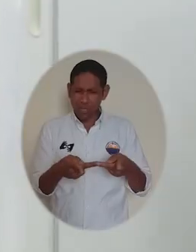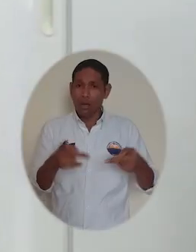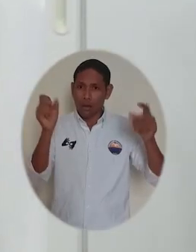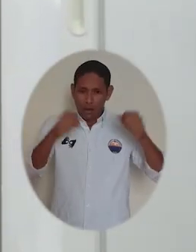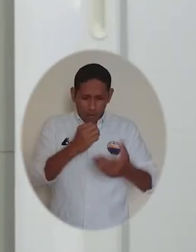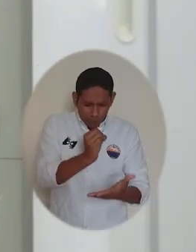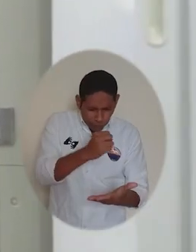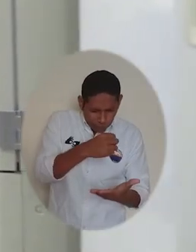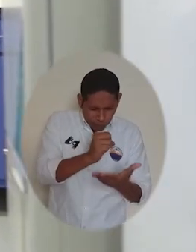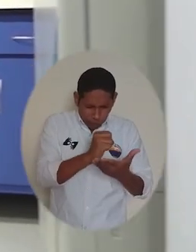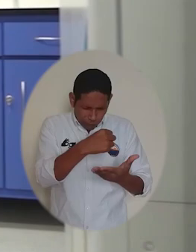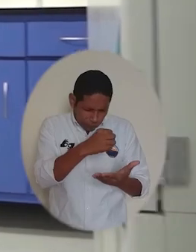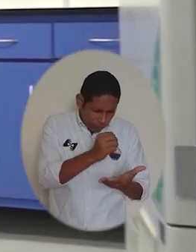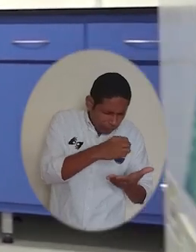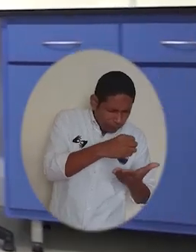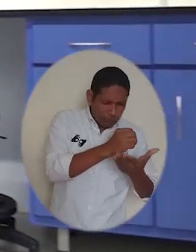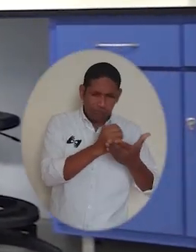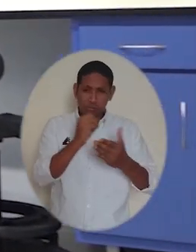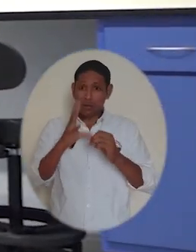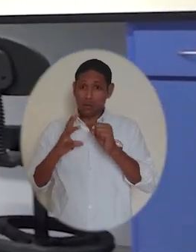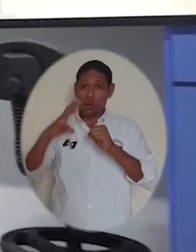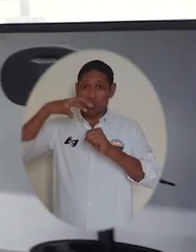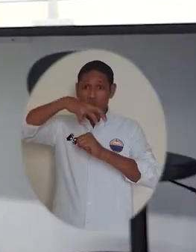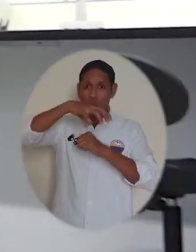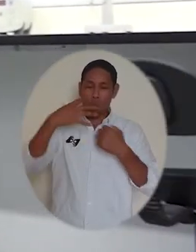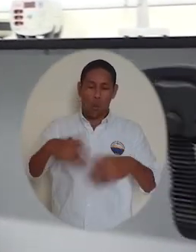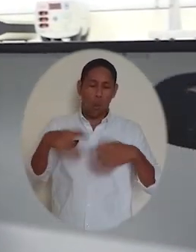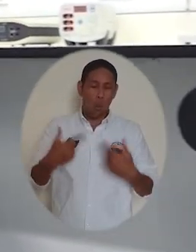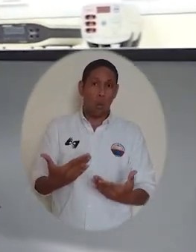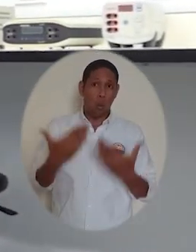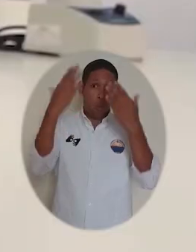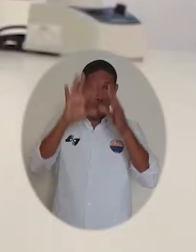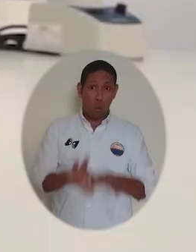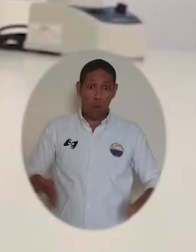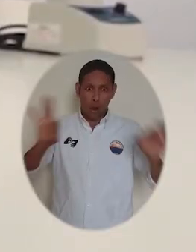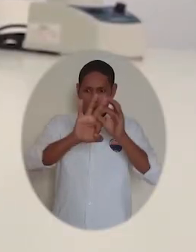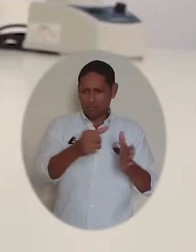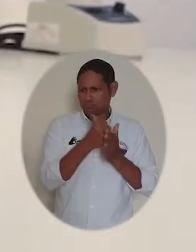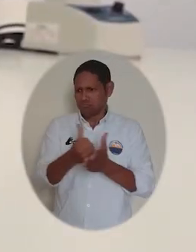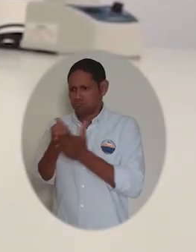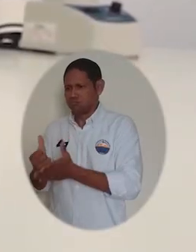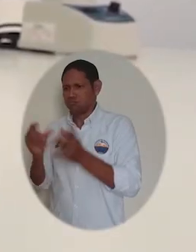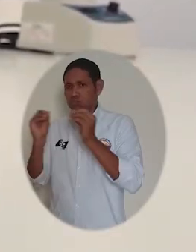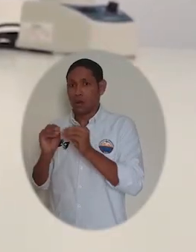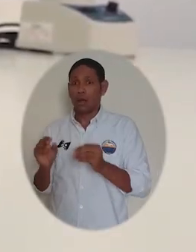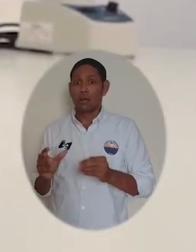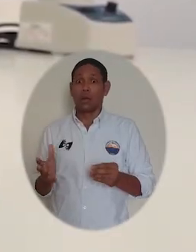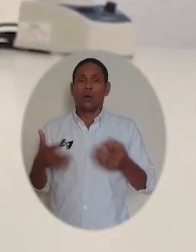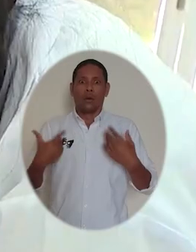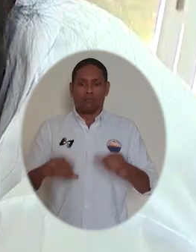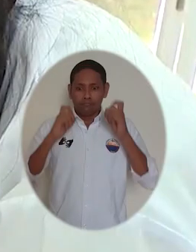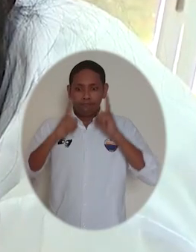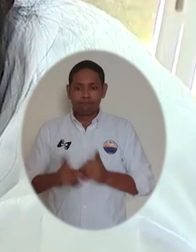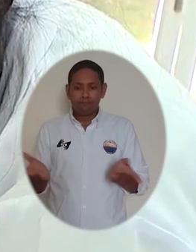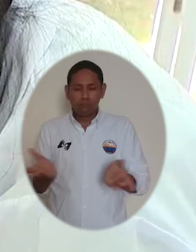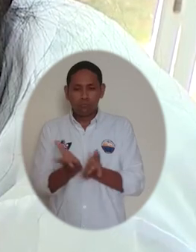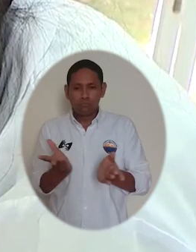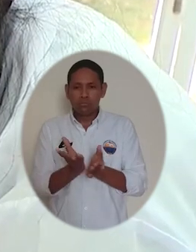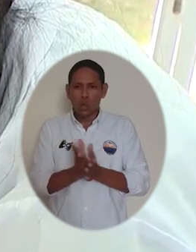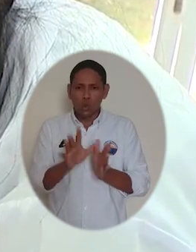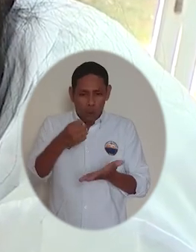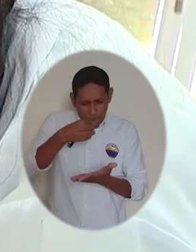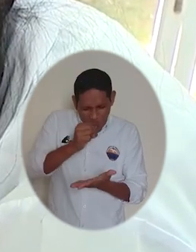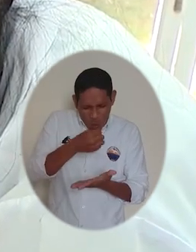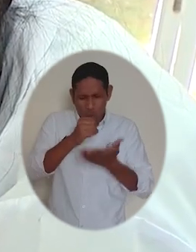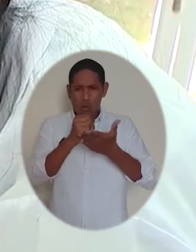una herramienta vital para el oportuno diagnóstico del virus del COVID-19, pero también será una herramienta invaluable en el desarrollo académico